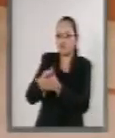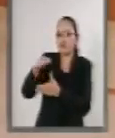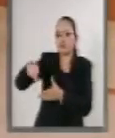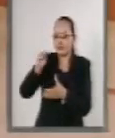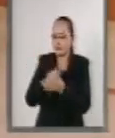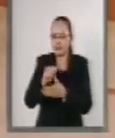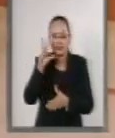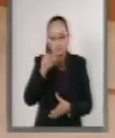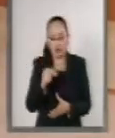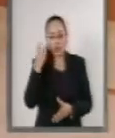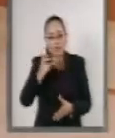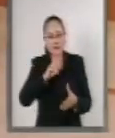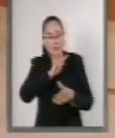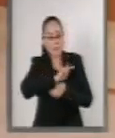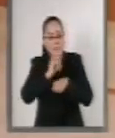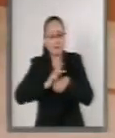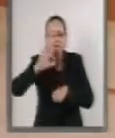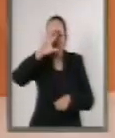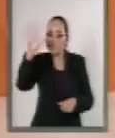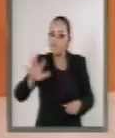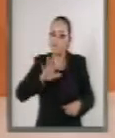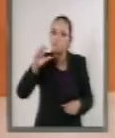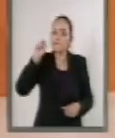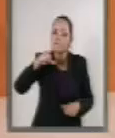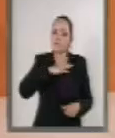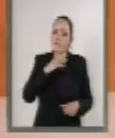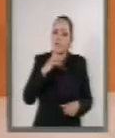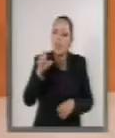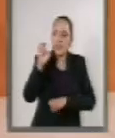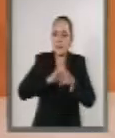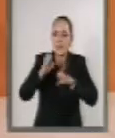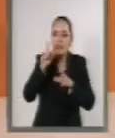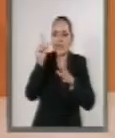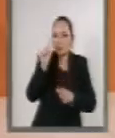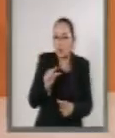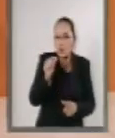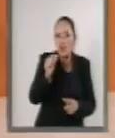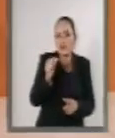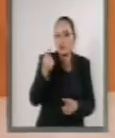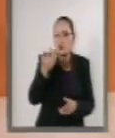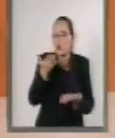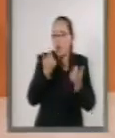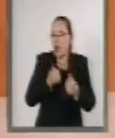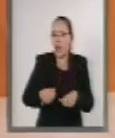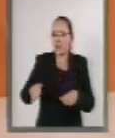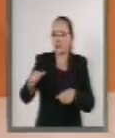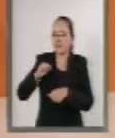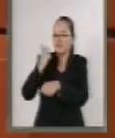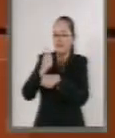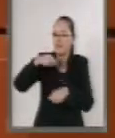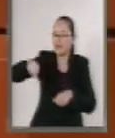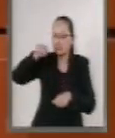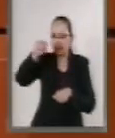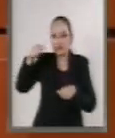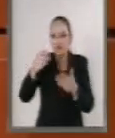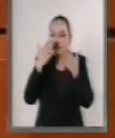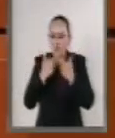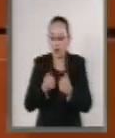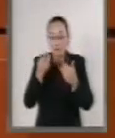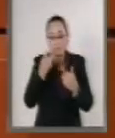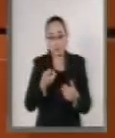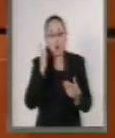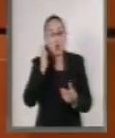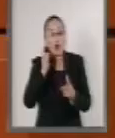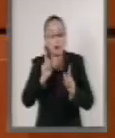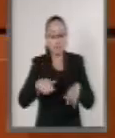aquella región en la que tenemos pocas embajadas y poca presencia. Esperamos que con este nombramiento